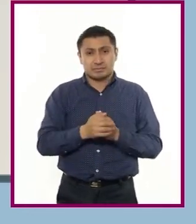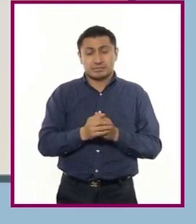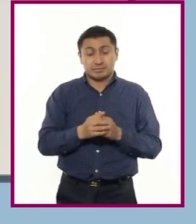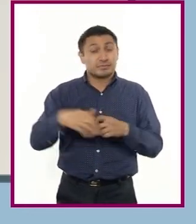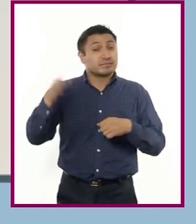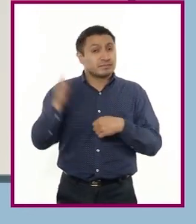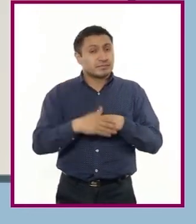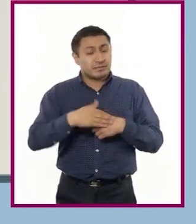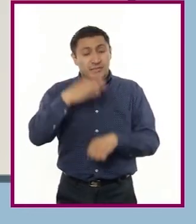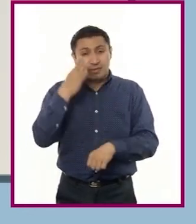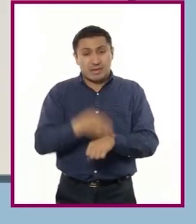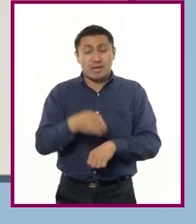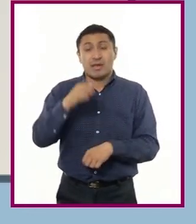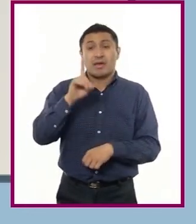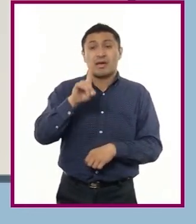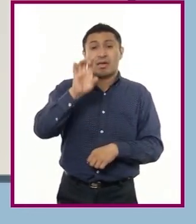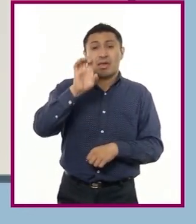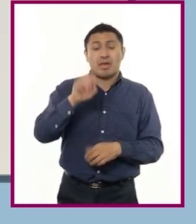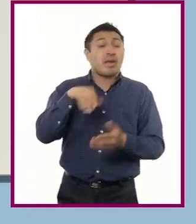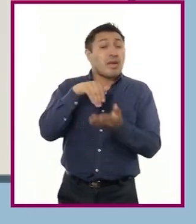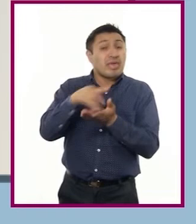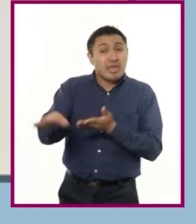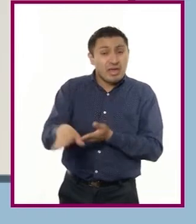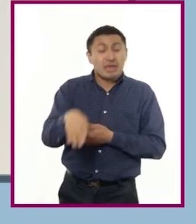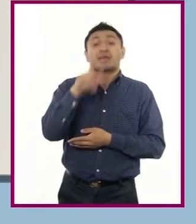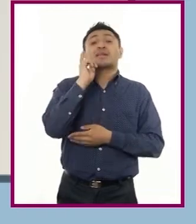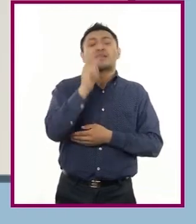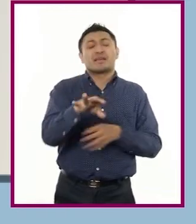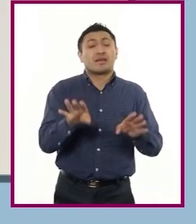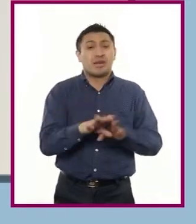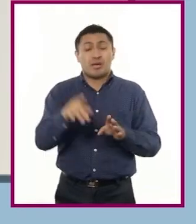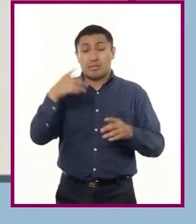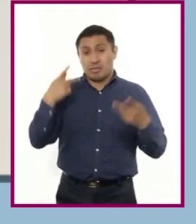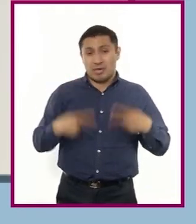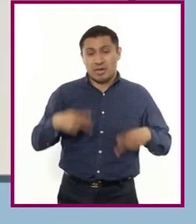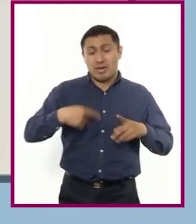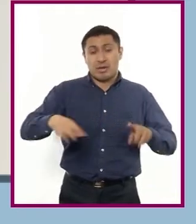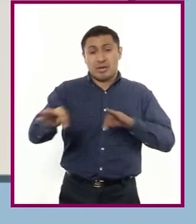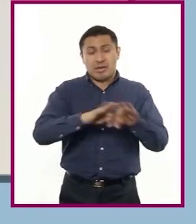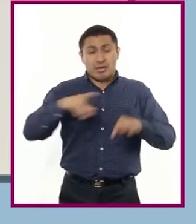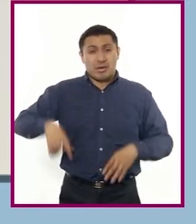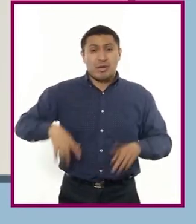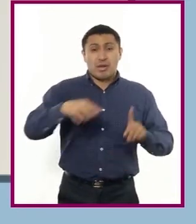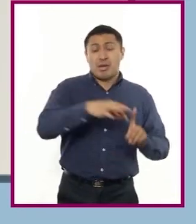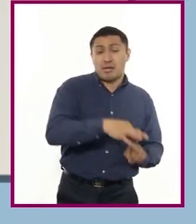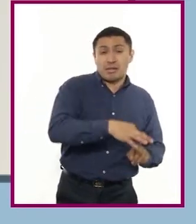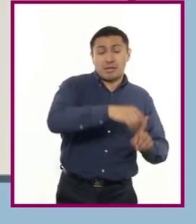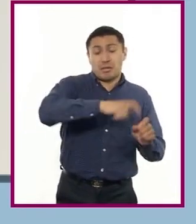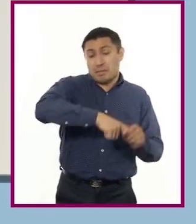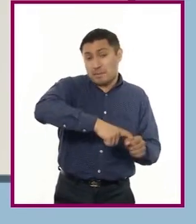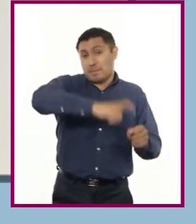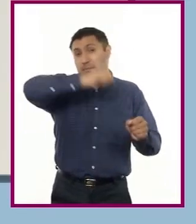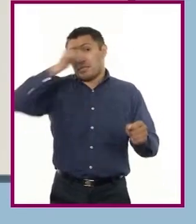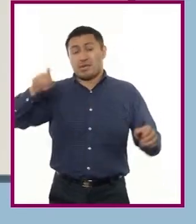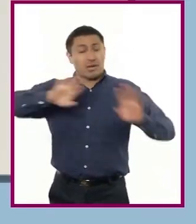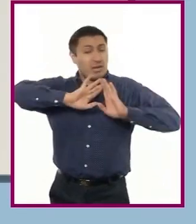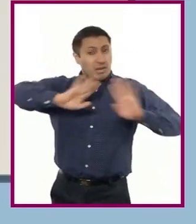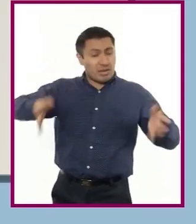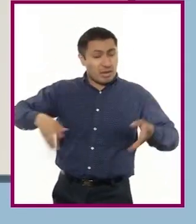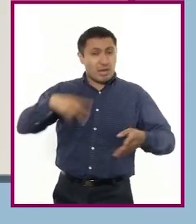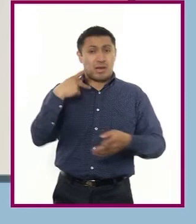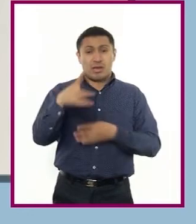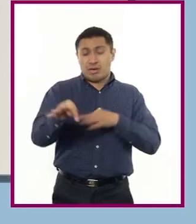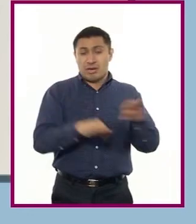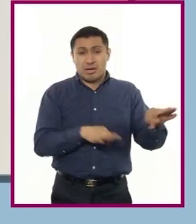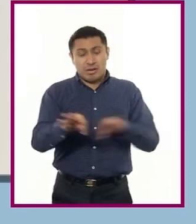sanción es la destitución. Consiste en retirar al servidor público de manera permanente de su puesto, cargo